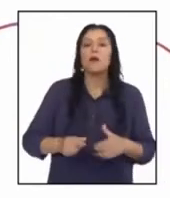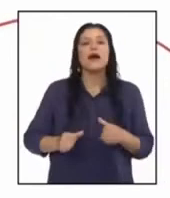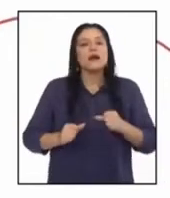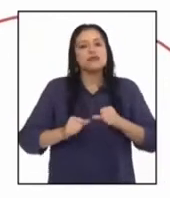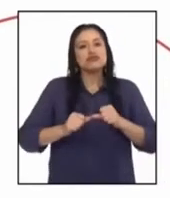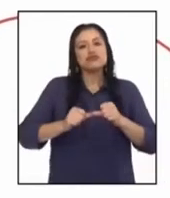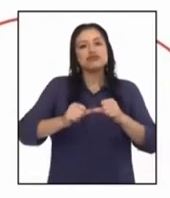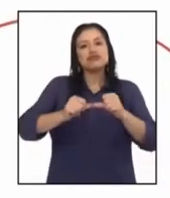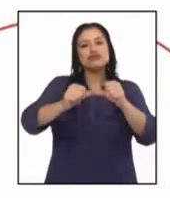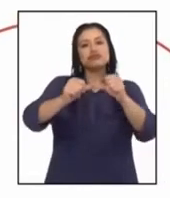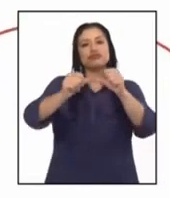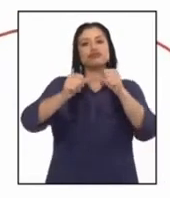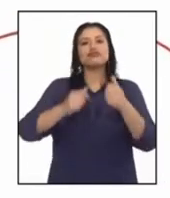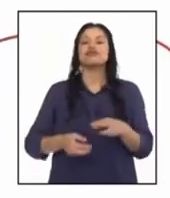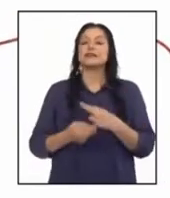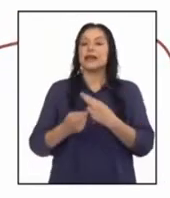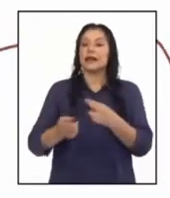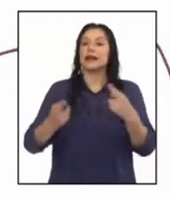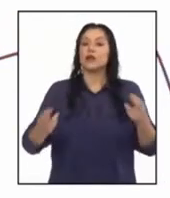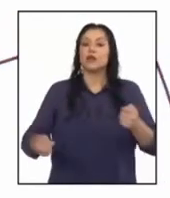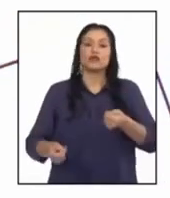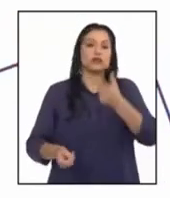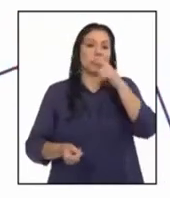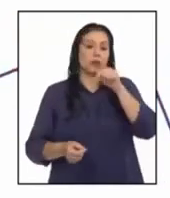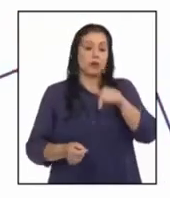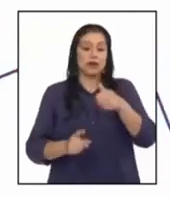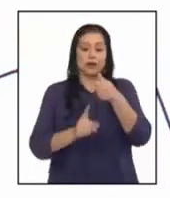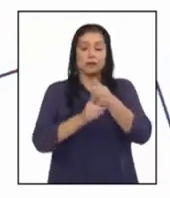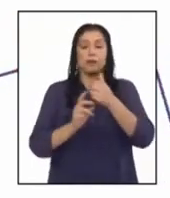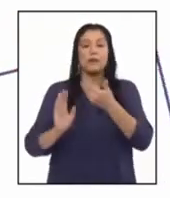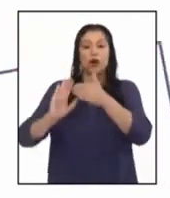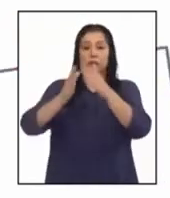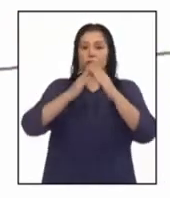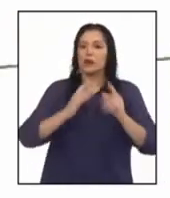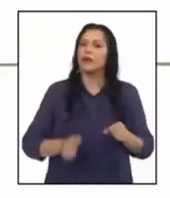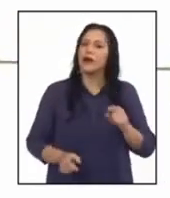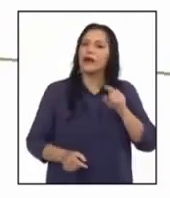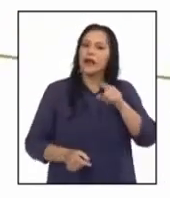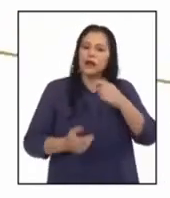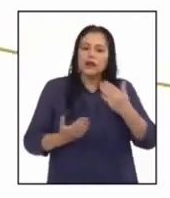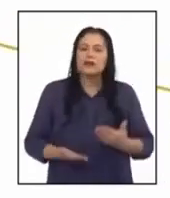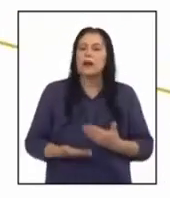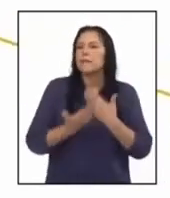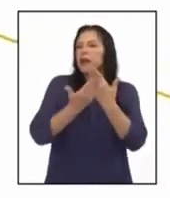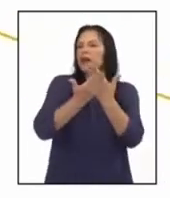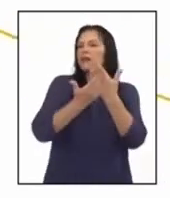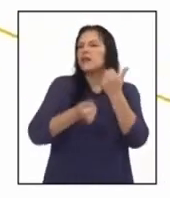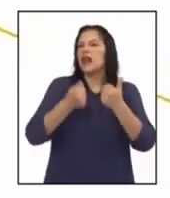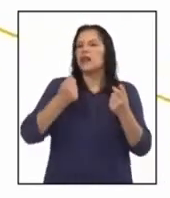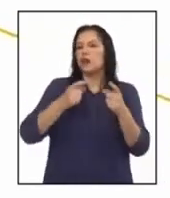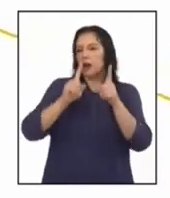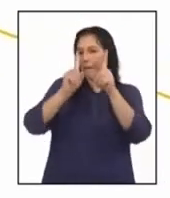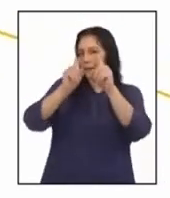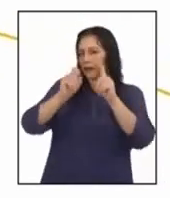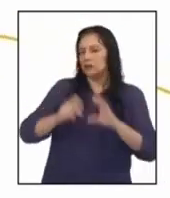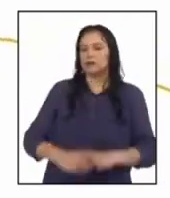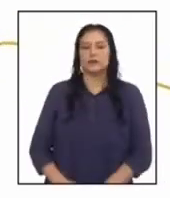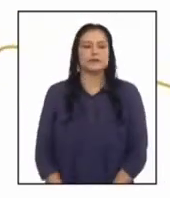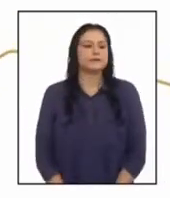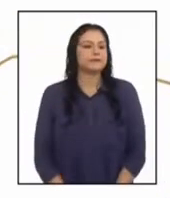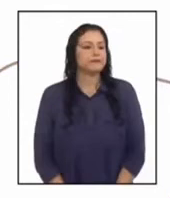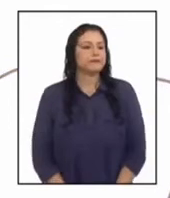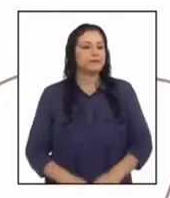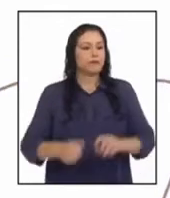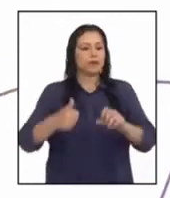sostenibilidad del recurso hídrico de la comunidad. Para ello se han planteado las siguientes preguntas.